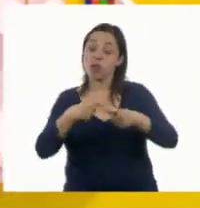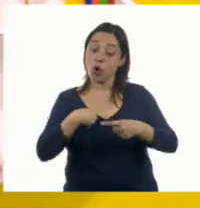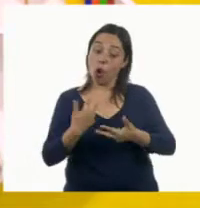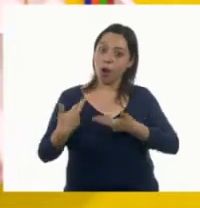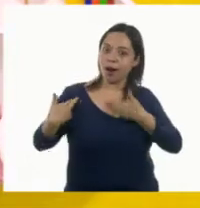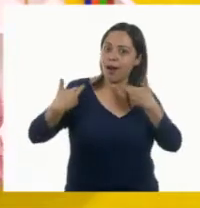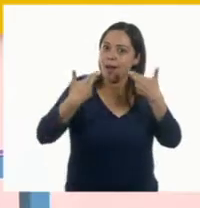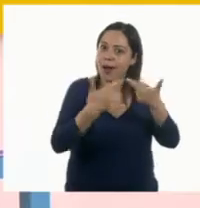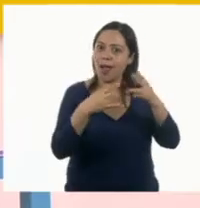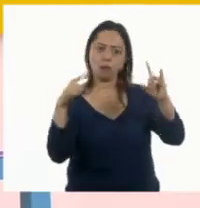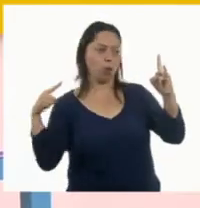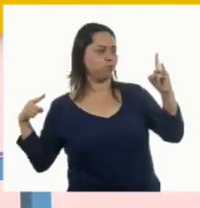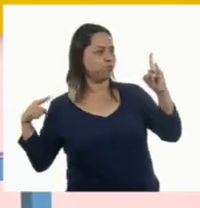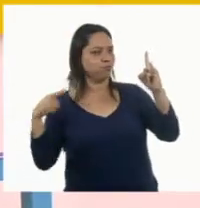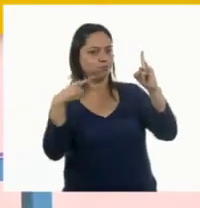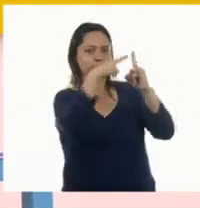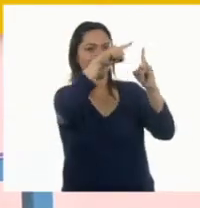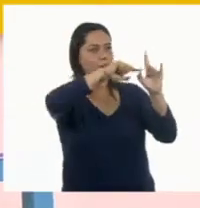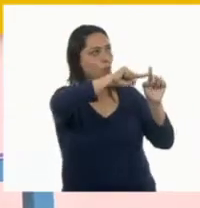la portería de fútbol?